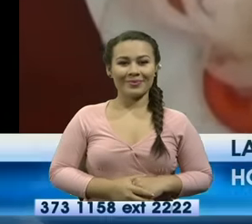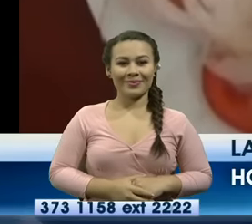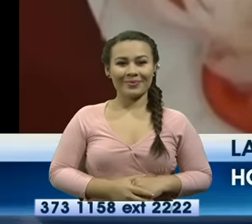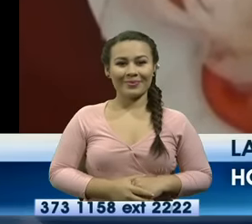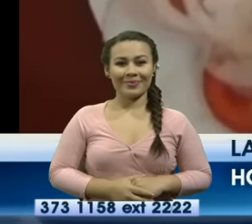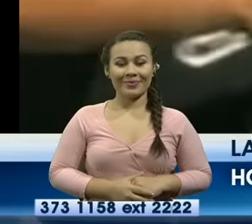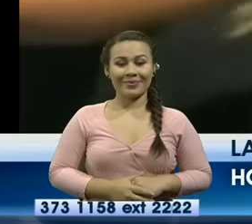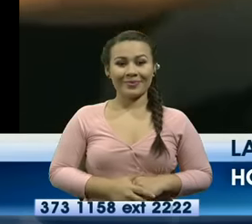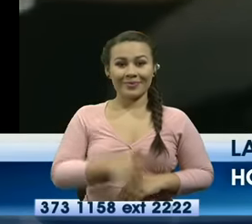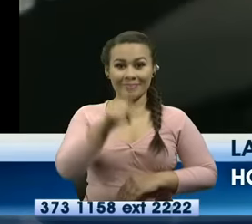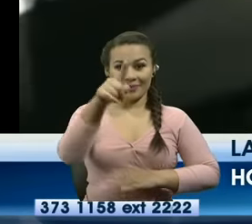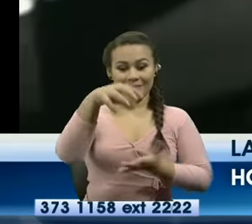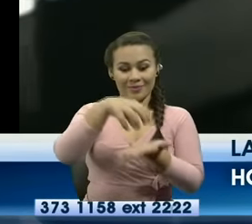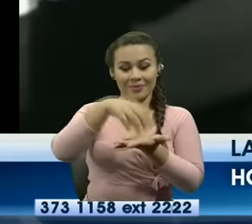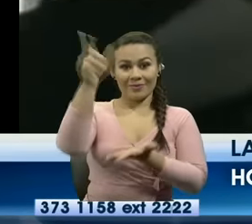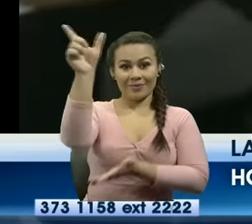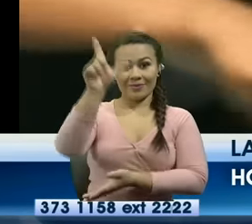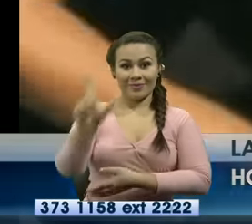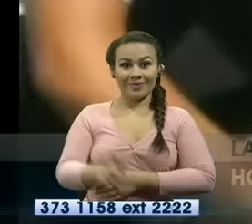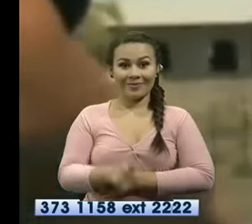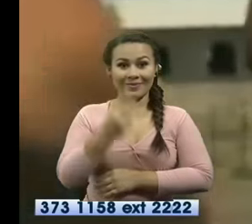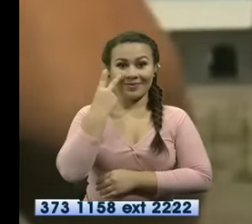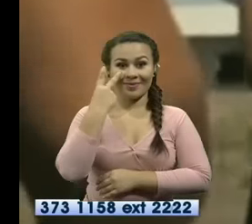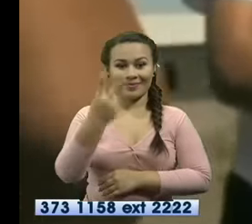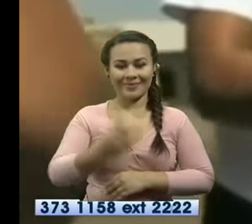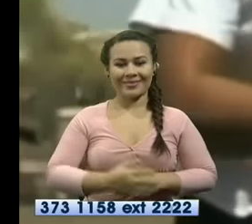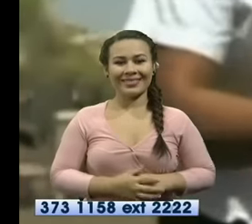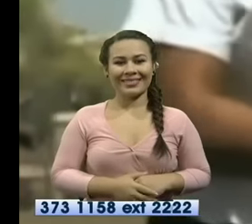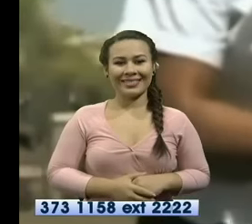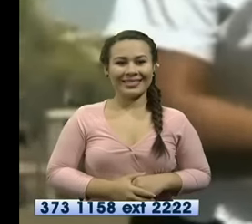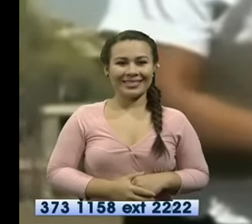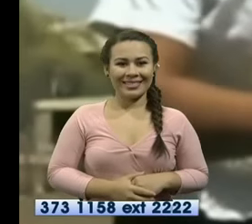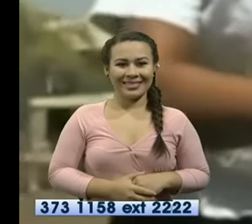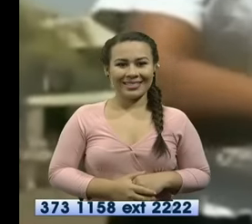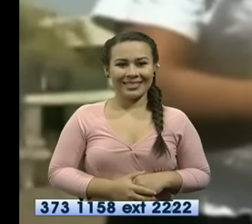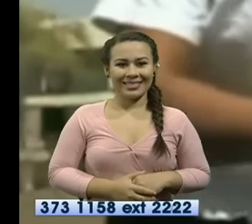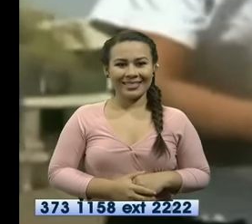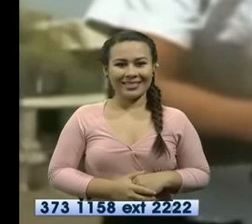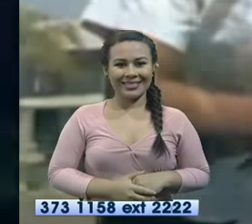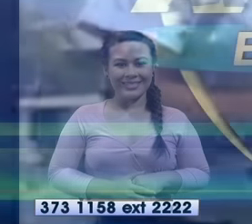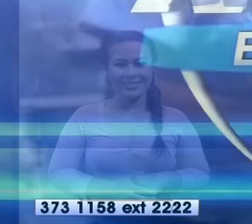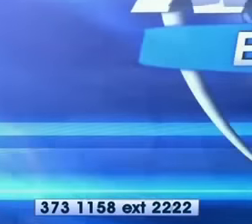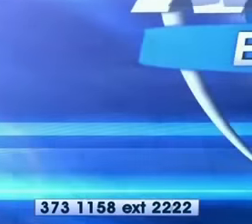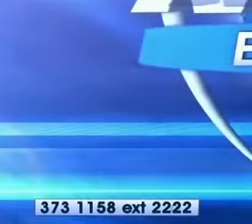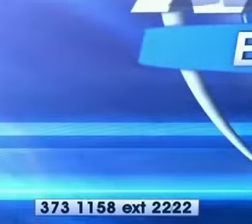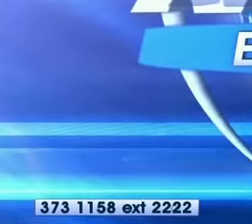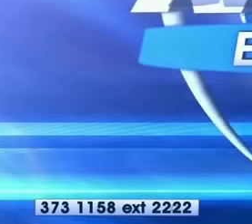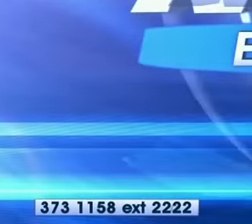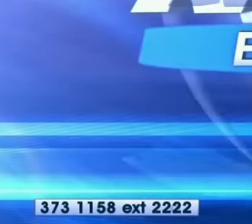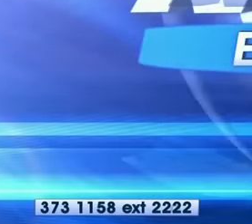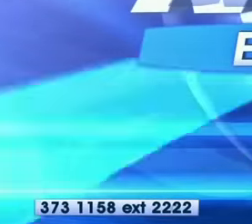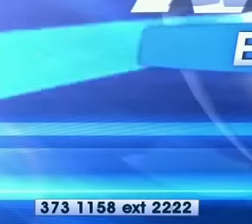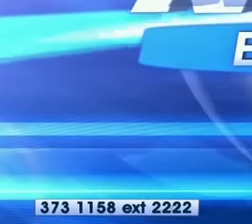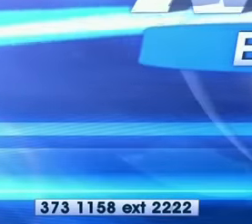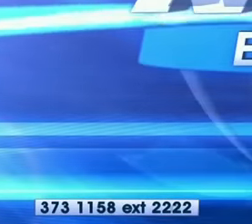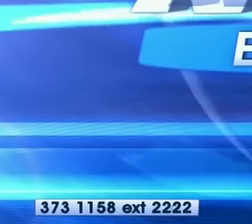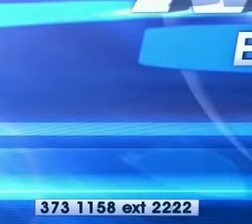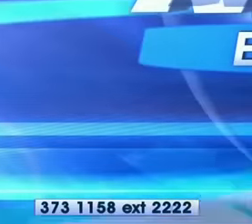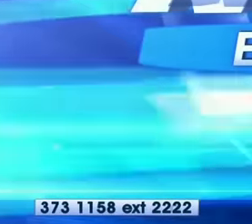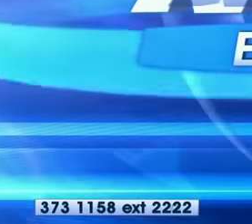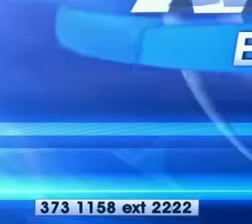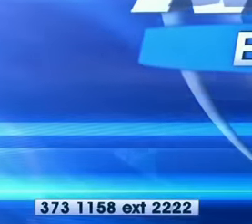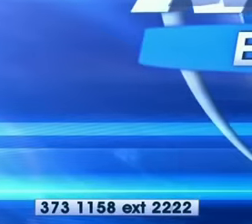en zapotillo provincia de loja informó marcela constante la noticia siempre en la